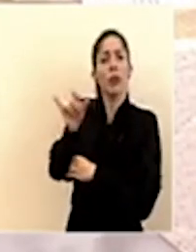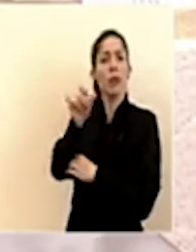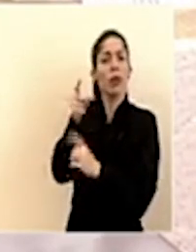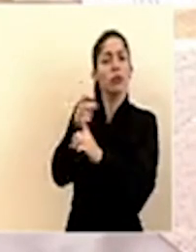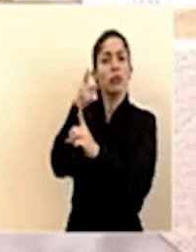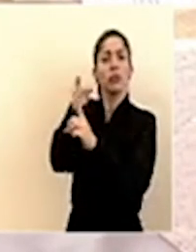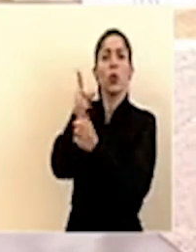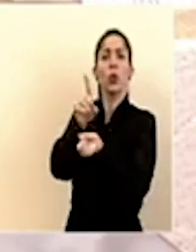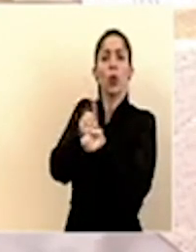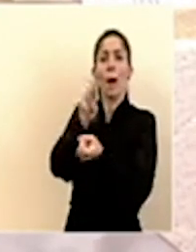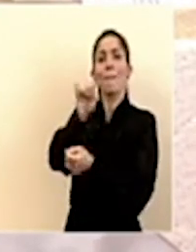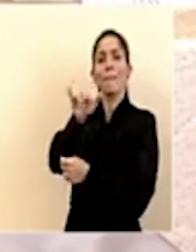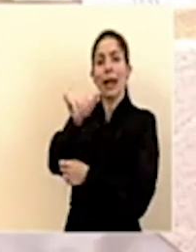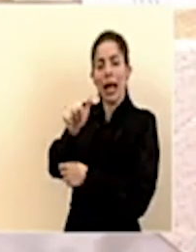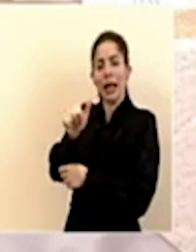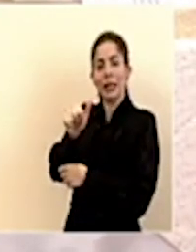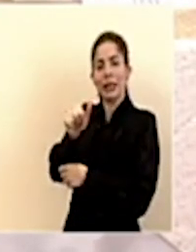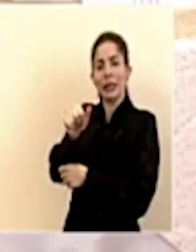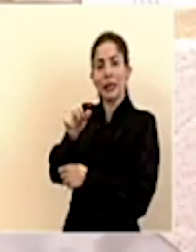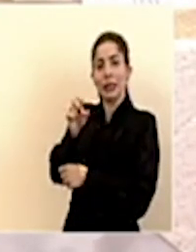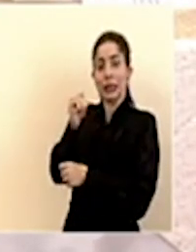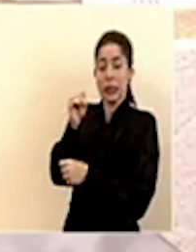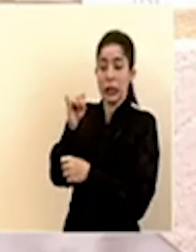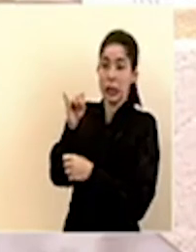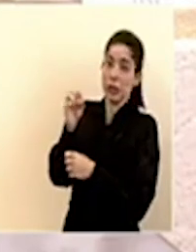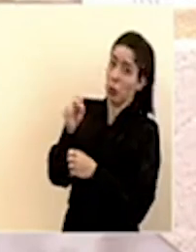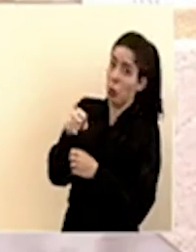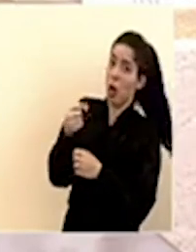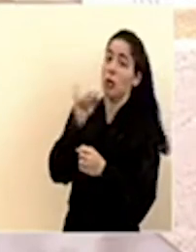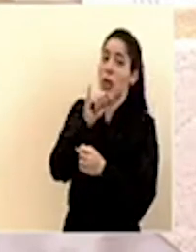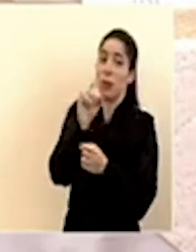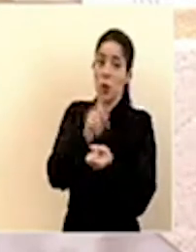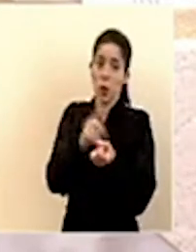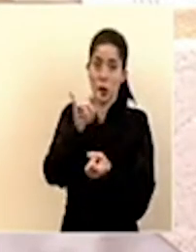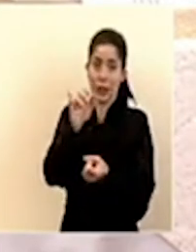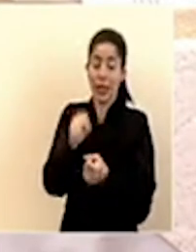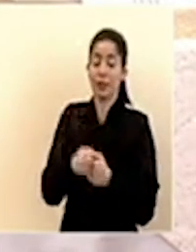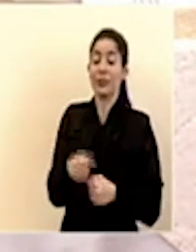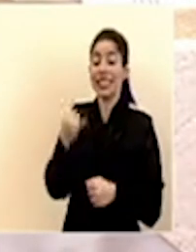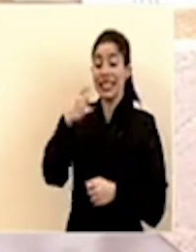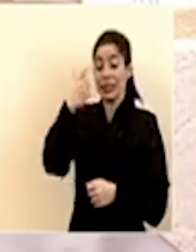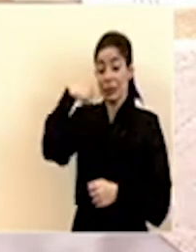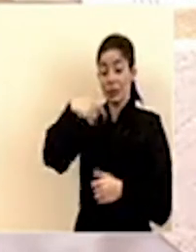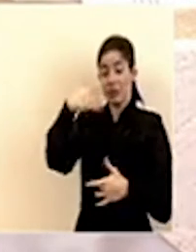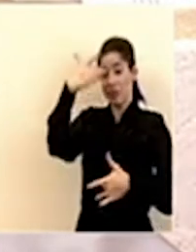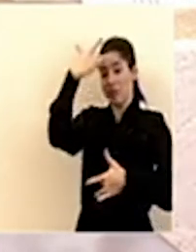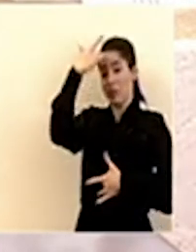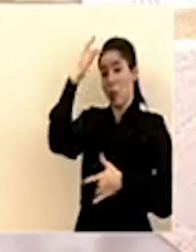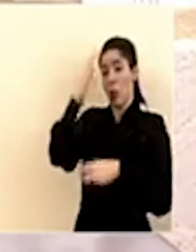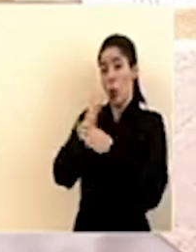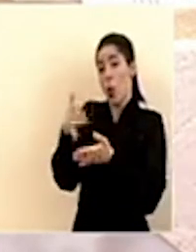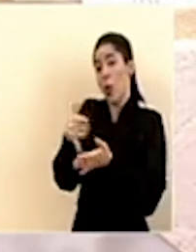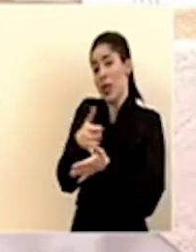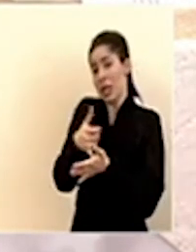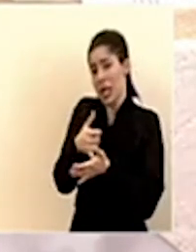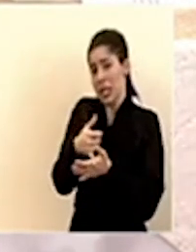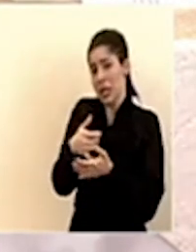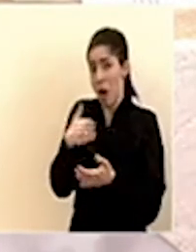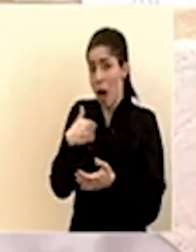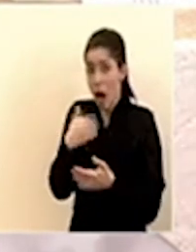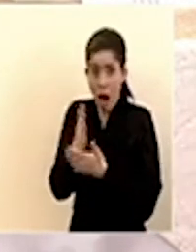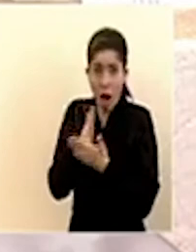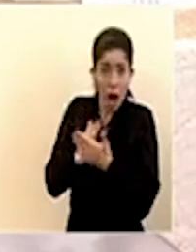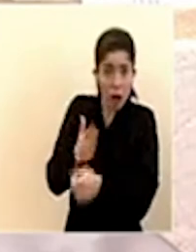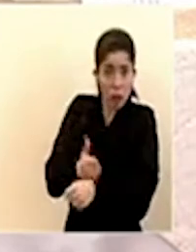el doctor Macaya también si gusta aportar al doctor Salas los pacientes en cuidados intensivos muestran mejoría